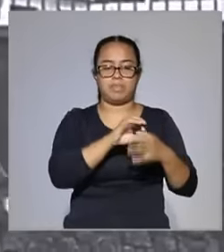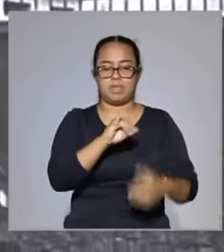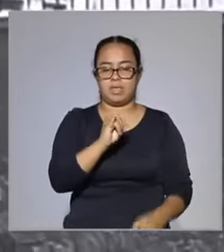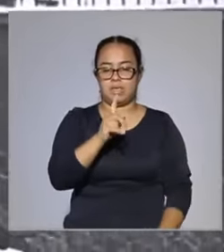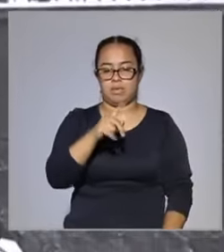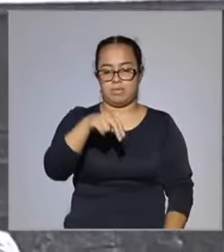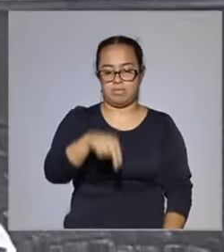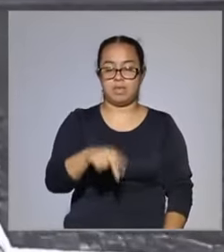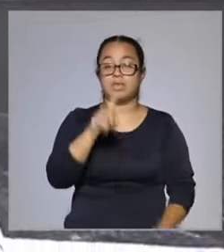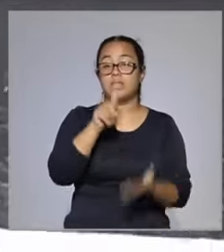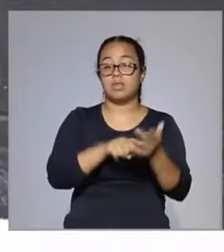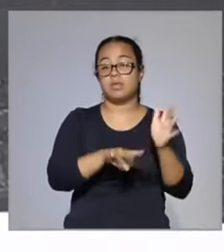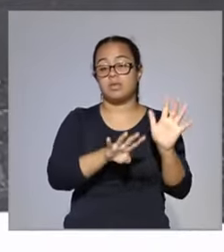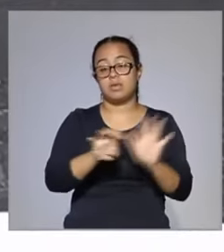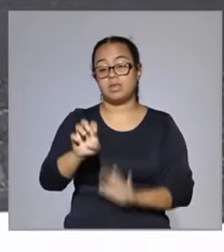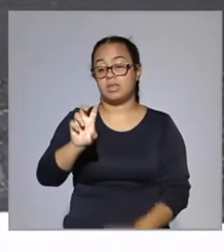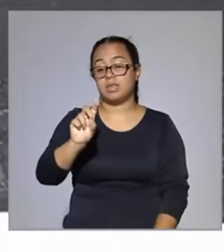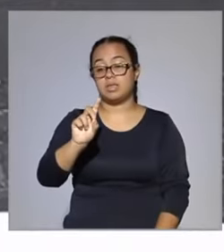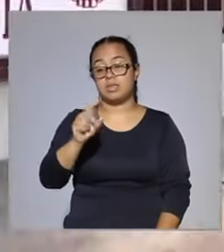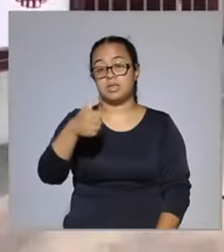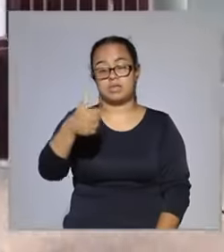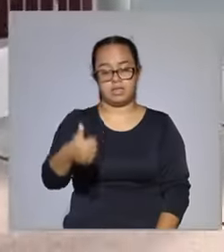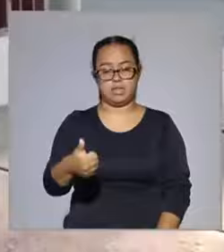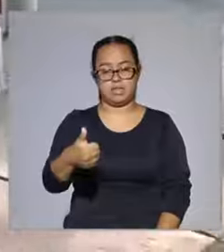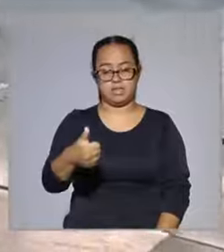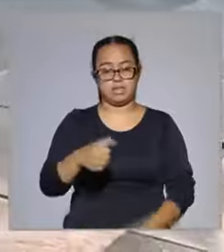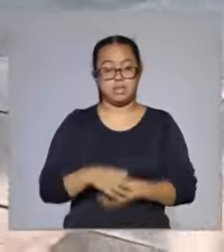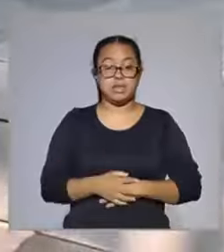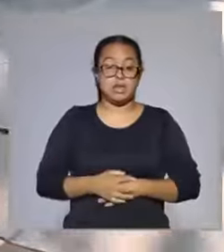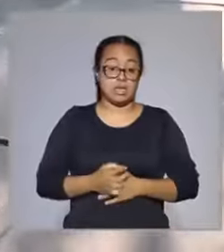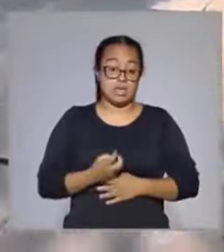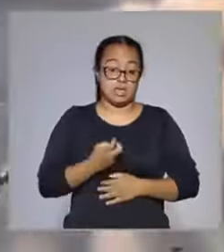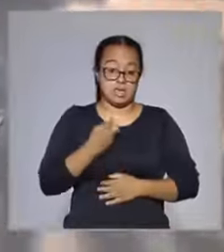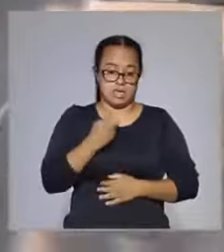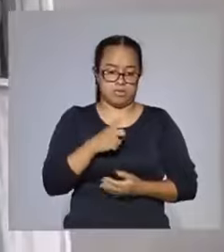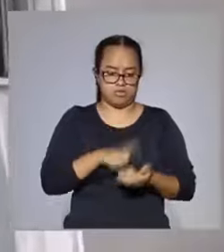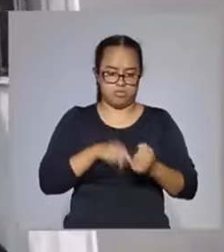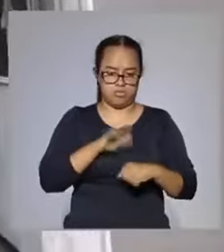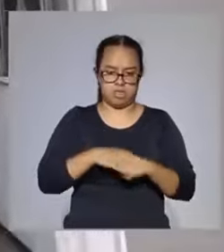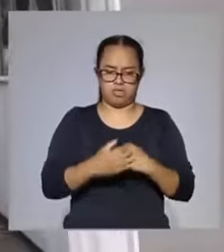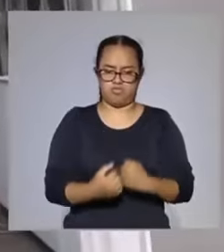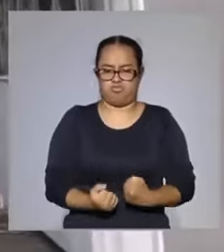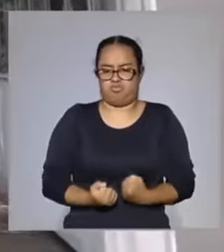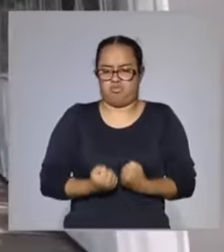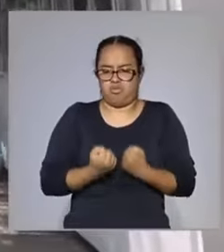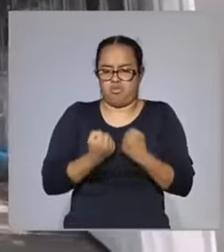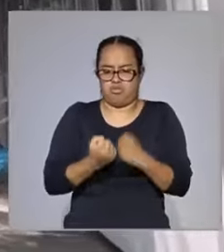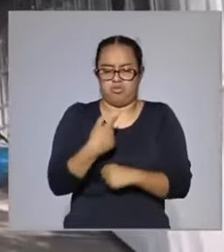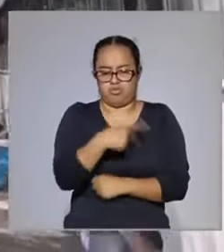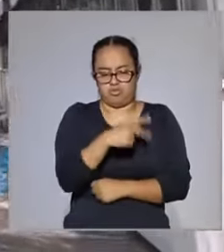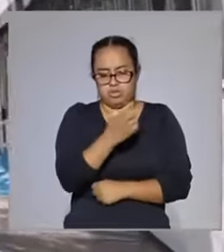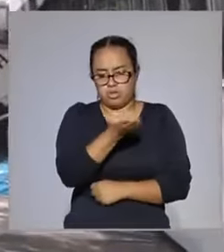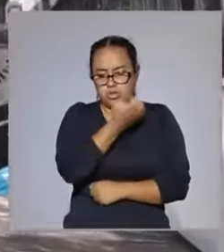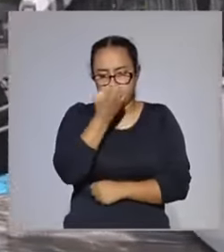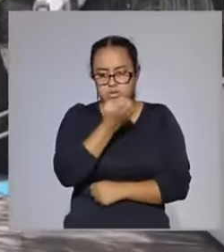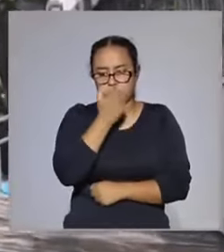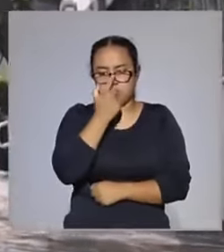Nacional en 1936. Y esto le ha dado una fortaleza a la escuela